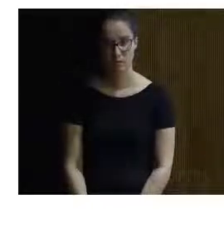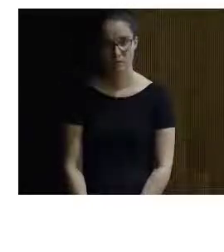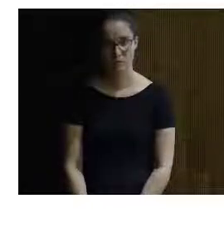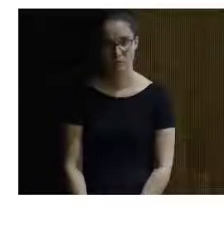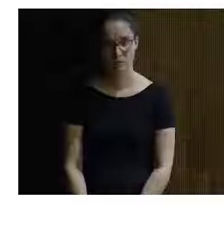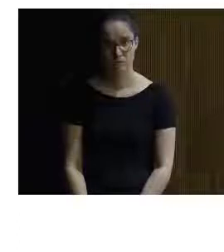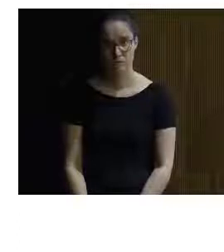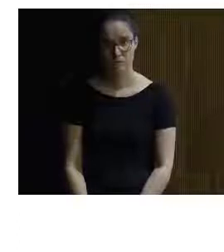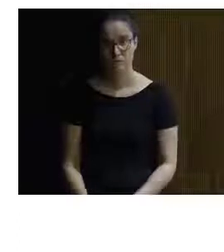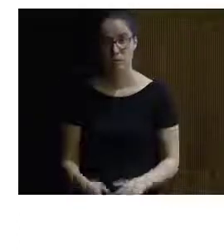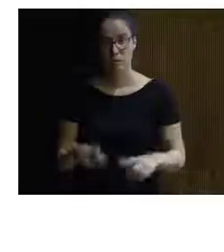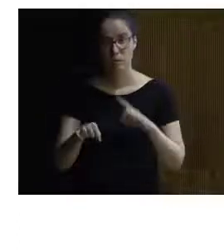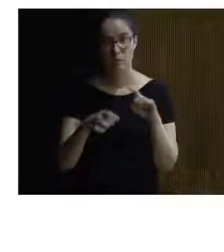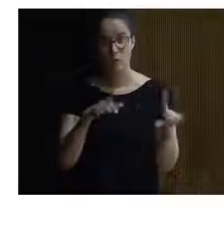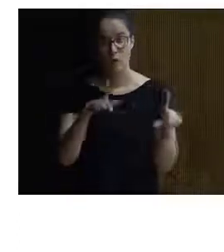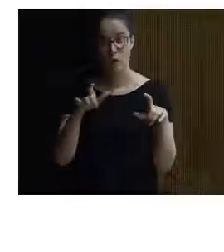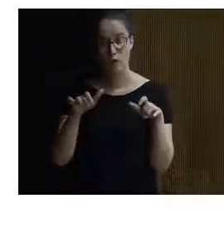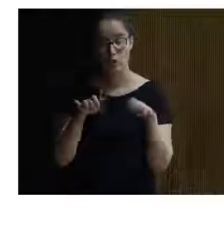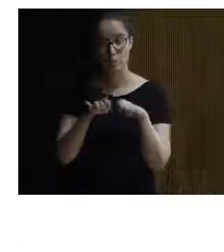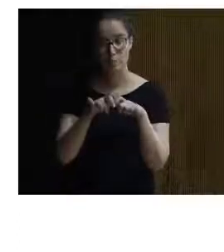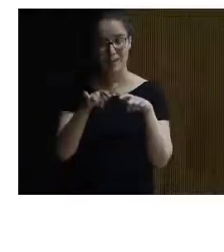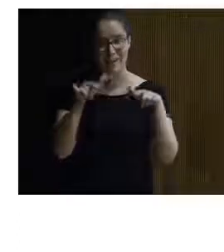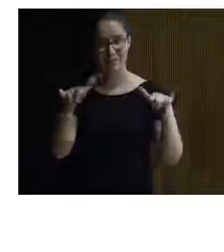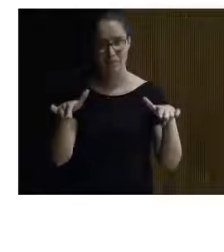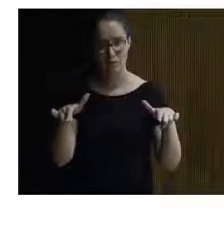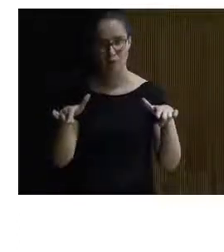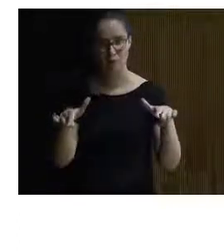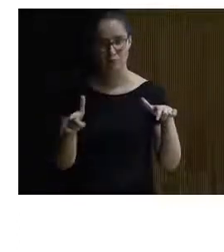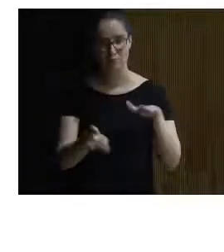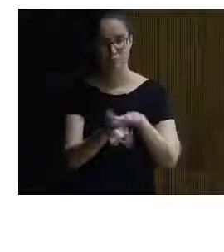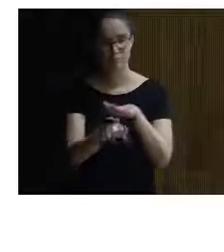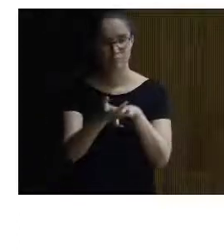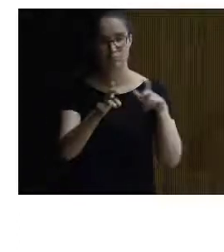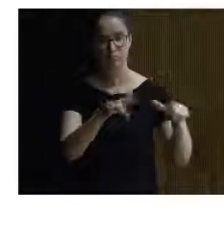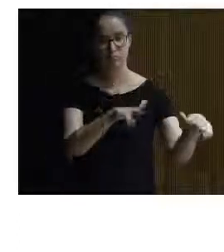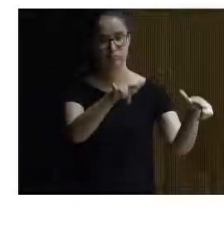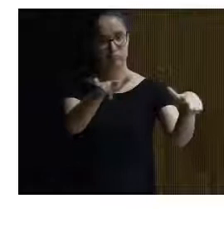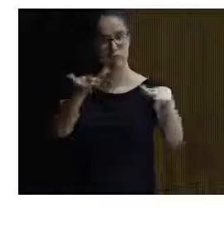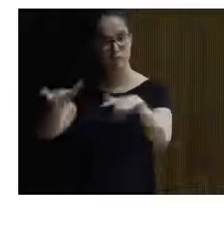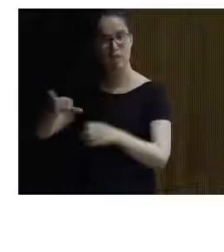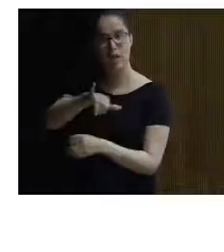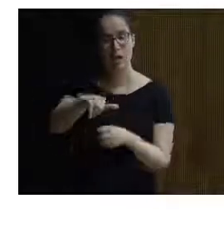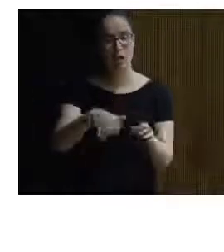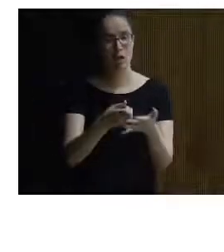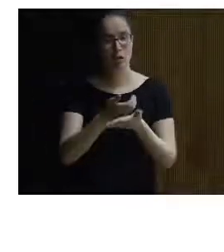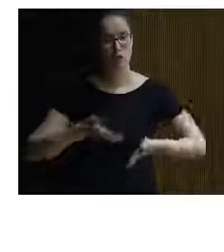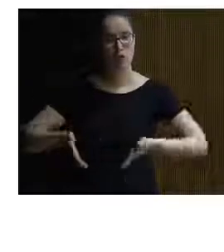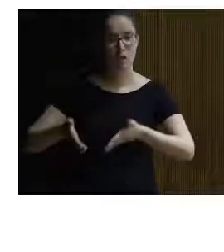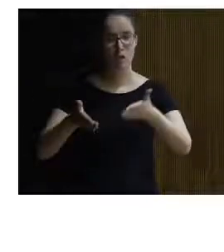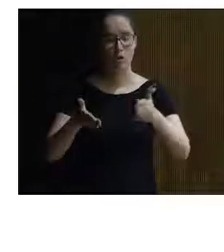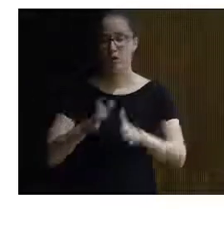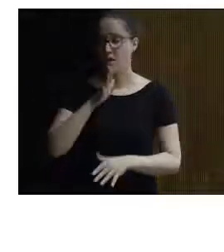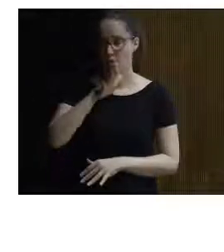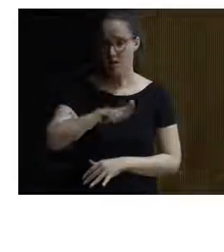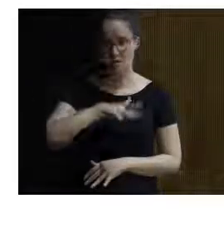Pues no veremos algunas fotos. Han creado plataformas alrededor de todo el recorrido que la verdad que es